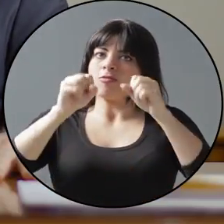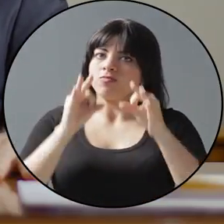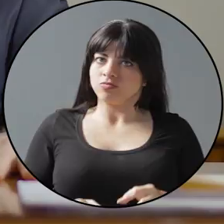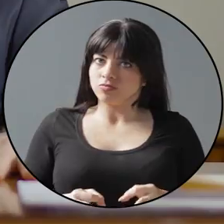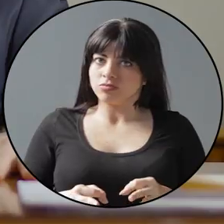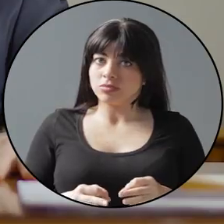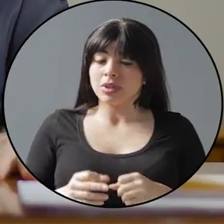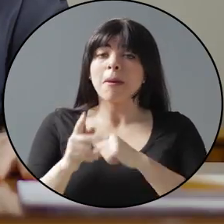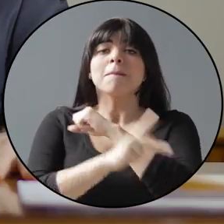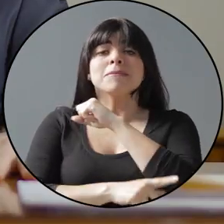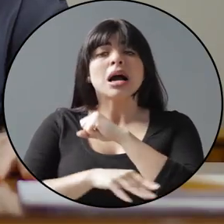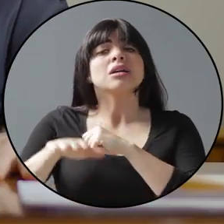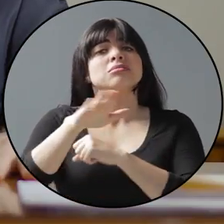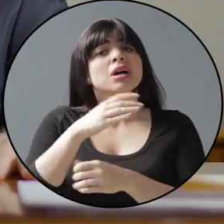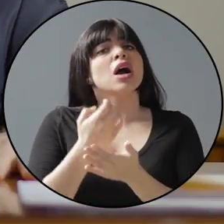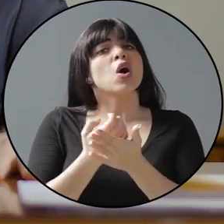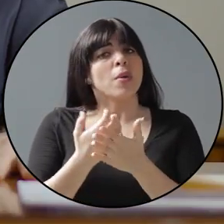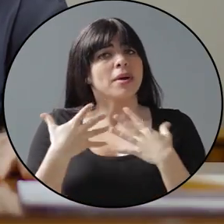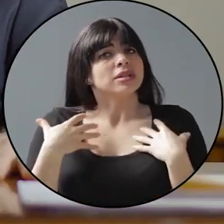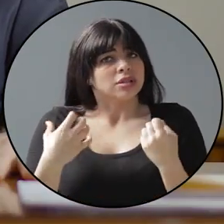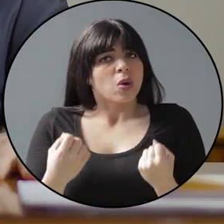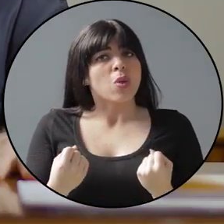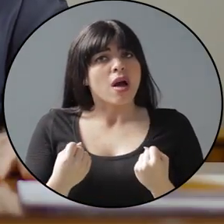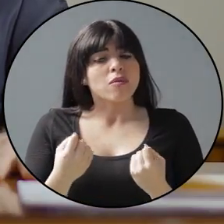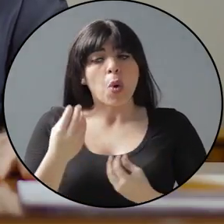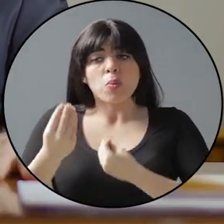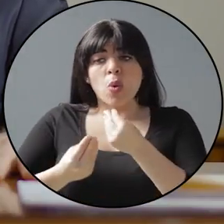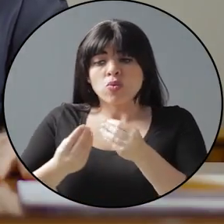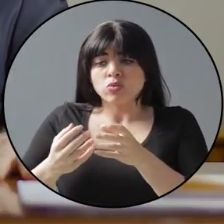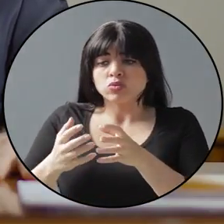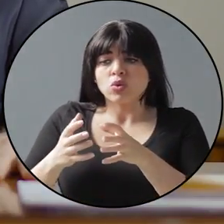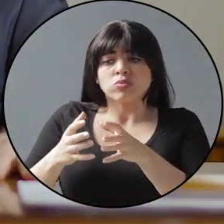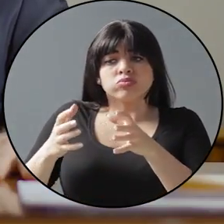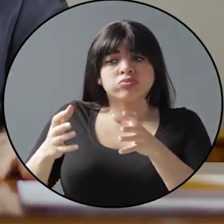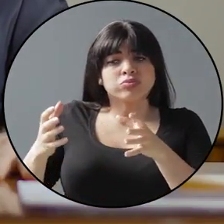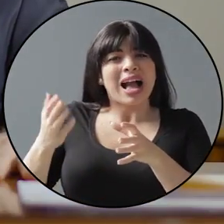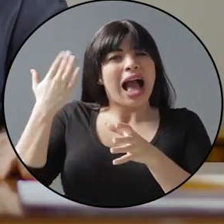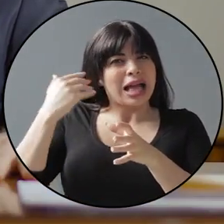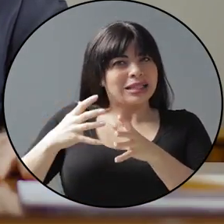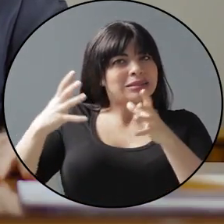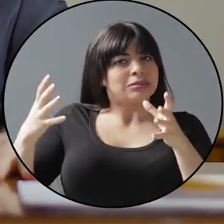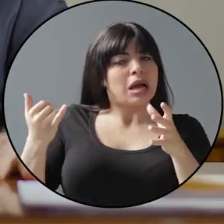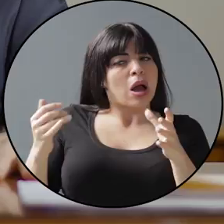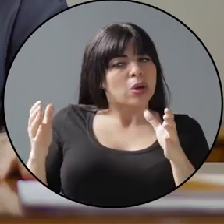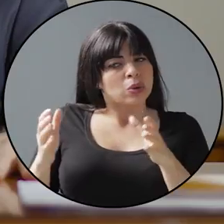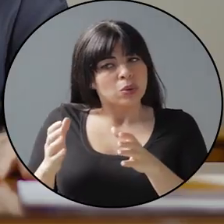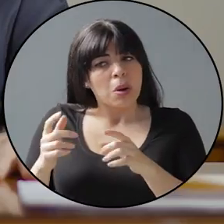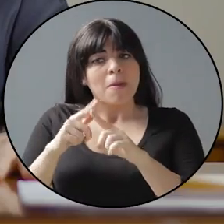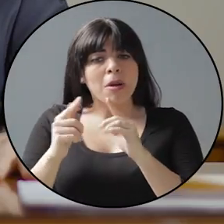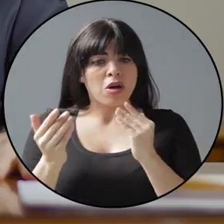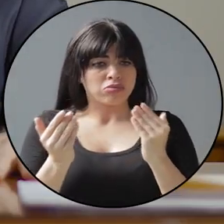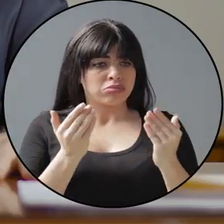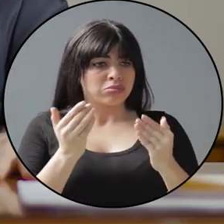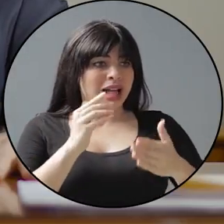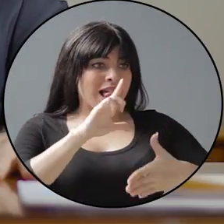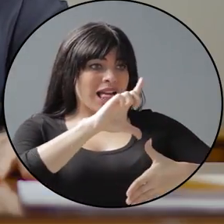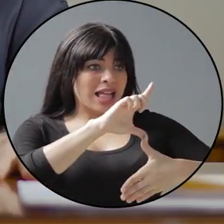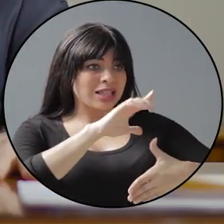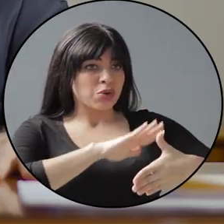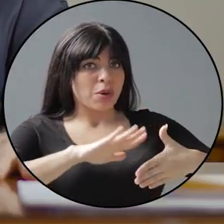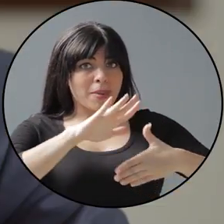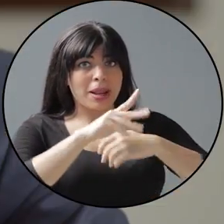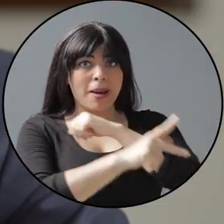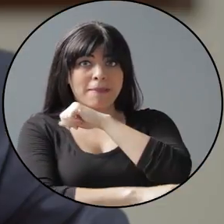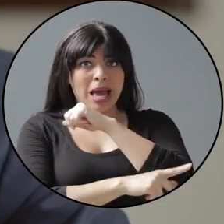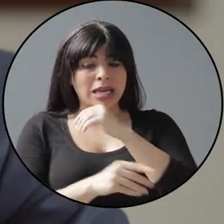Nuestro país tiene una economía sana. Nuestra producción crece menos que en el pasado, pero lo hace por encima del